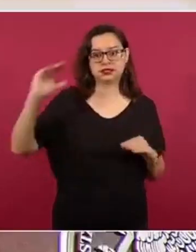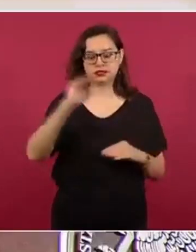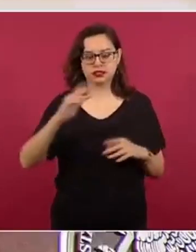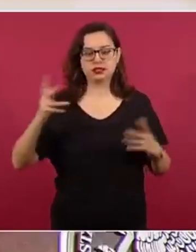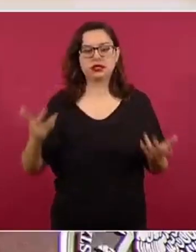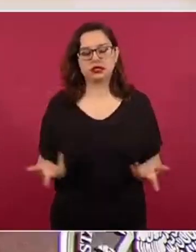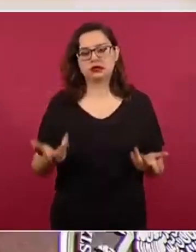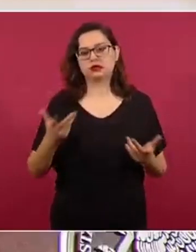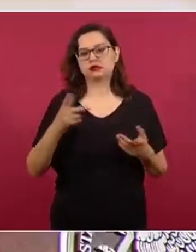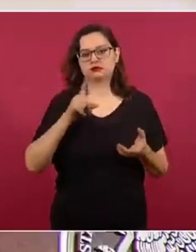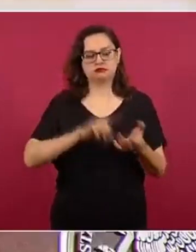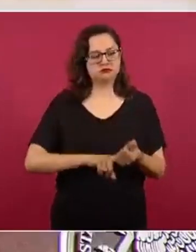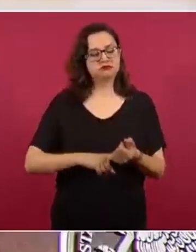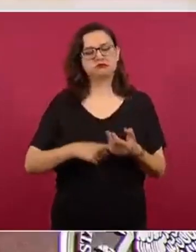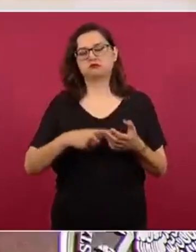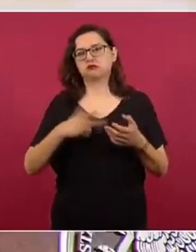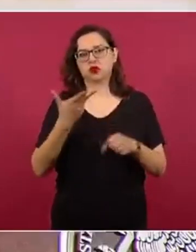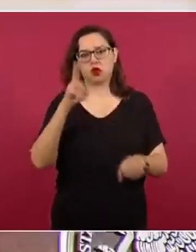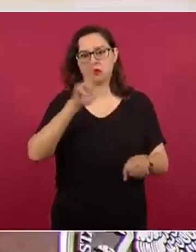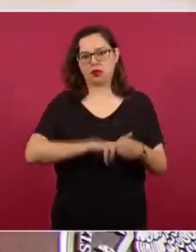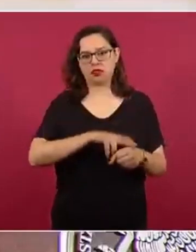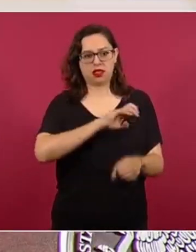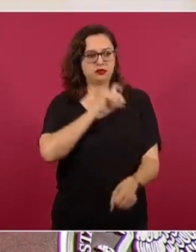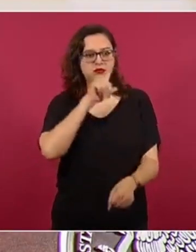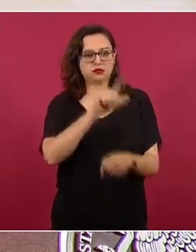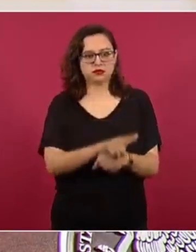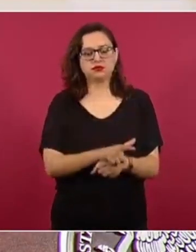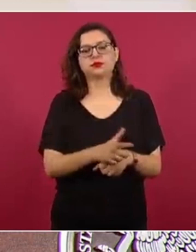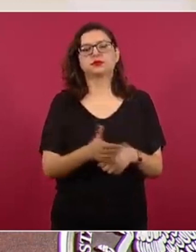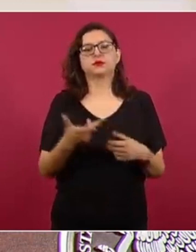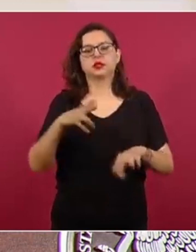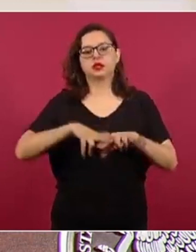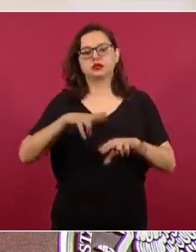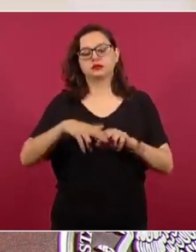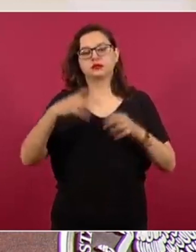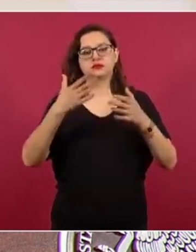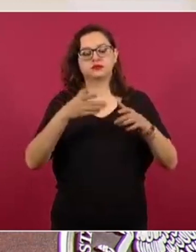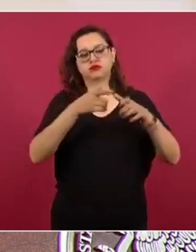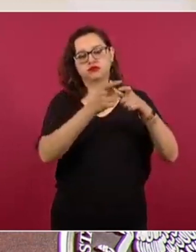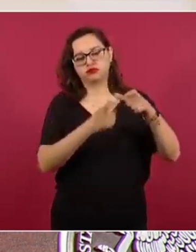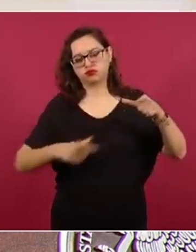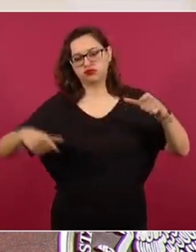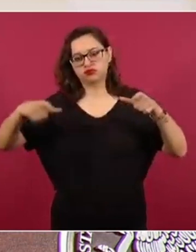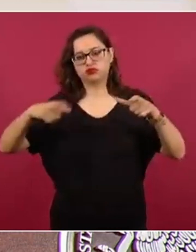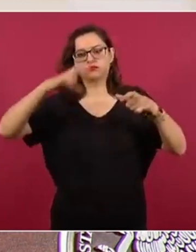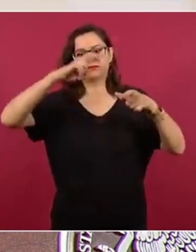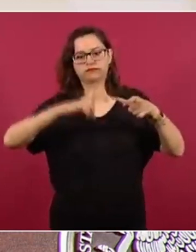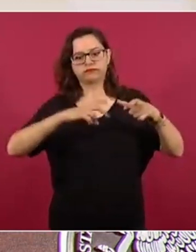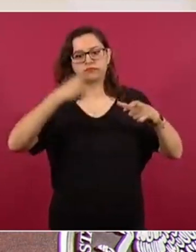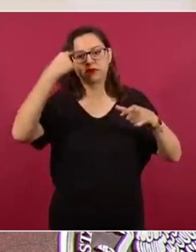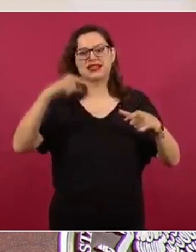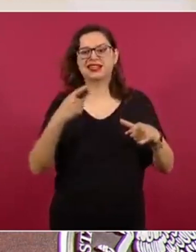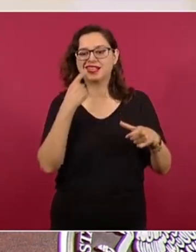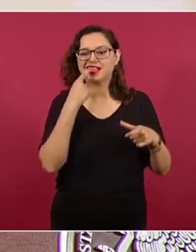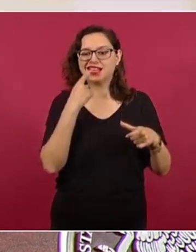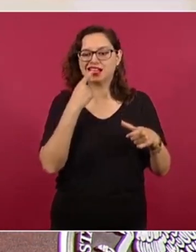oftalmológicas, sillones para el servicio dental, unidades de anestesia, los campímetros